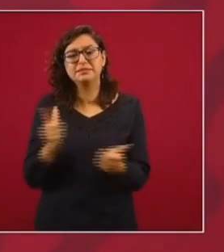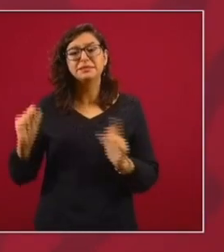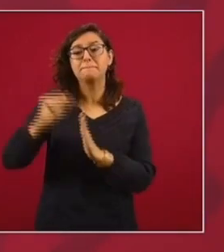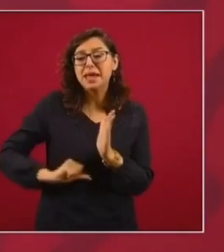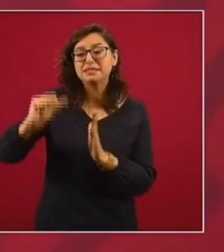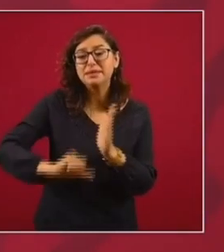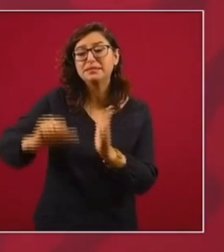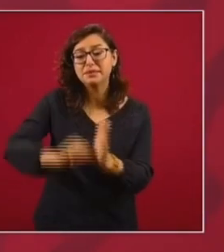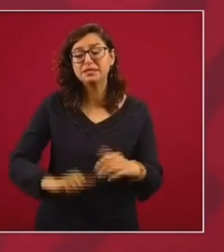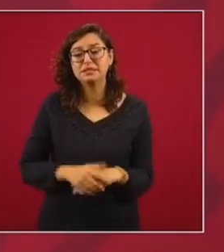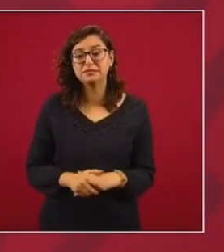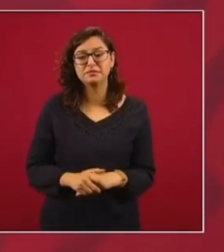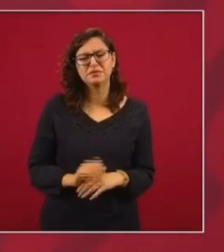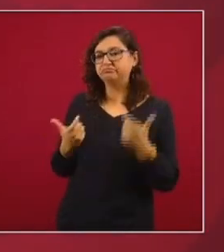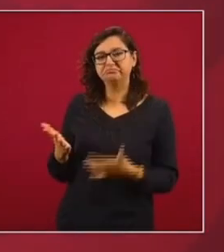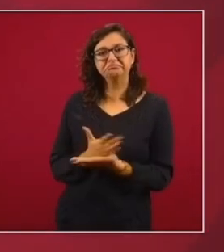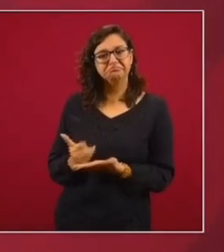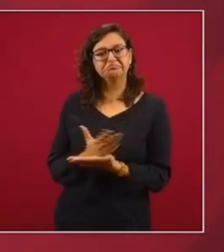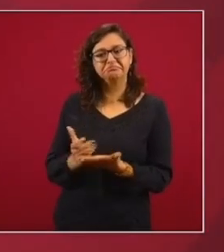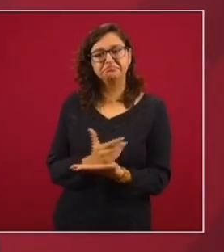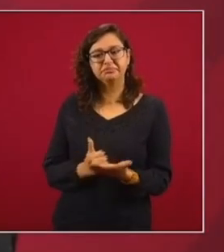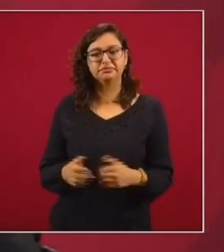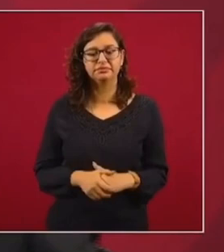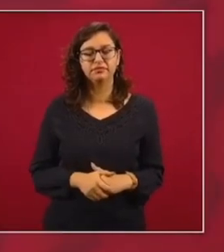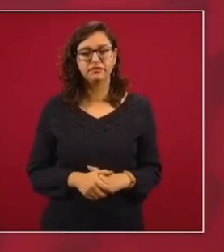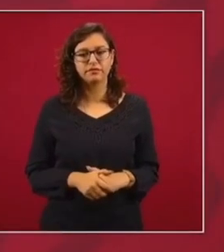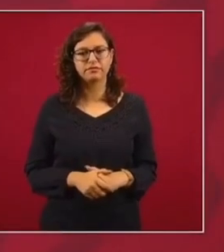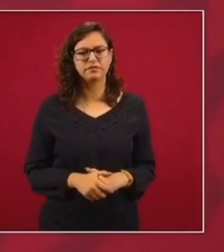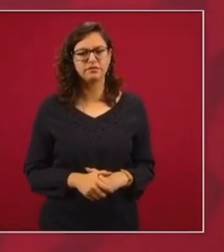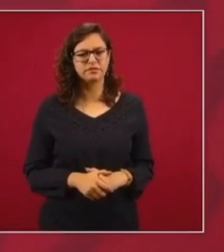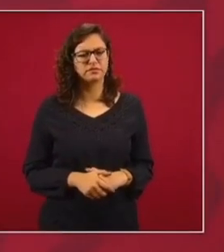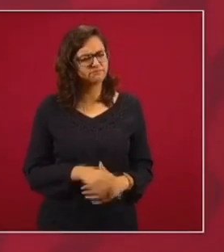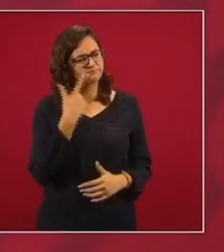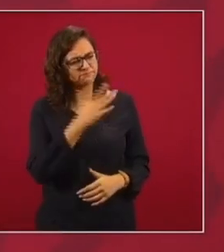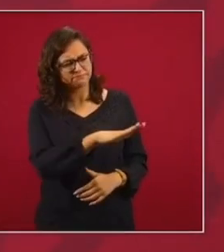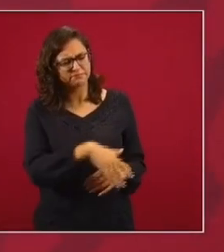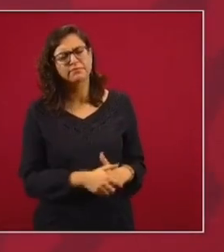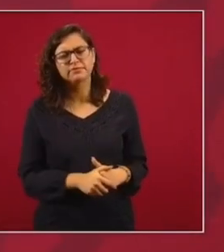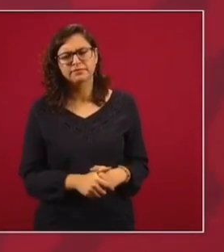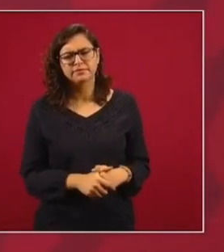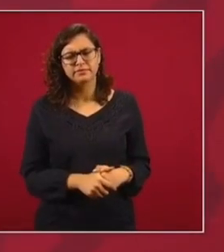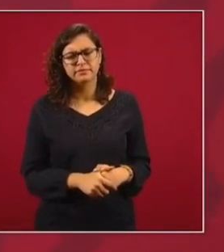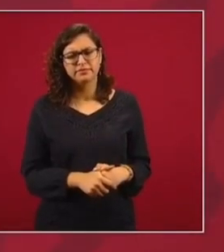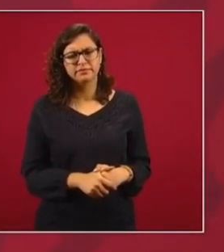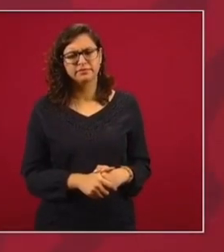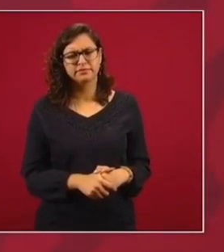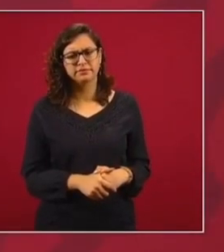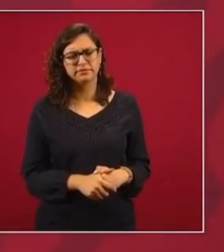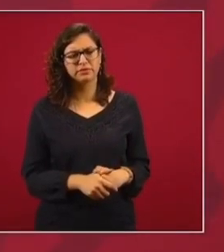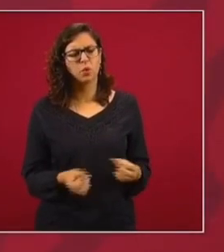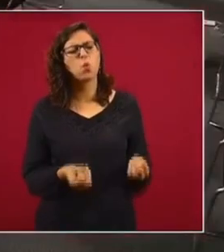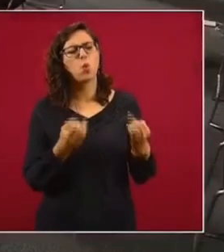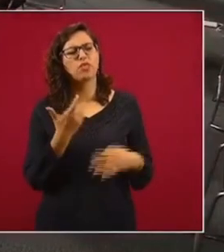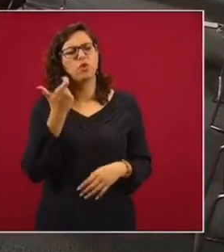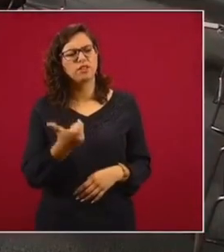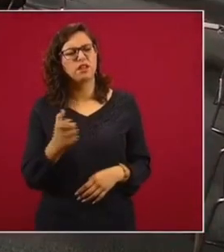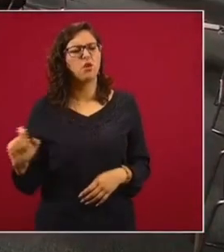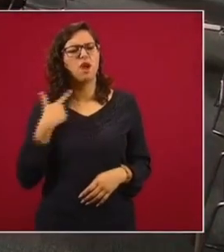mes. Más otras cosas. A ver, ¿no tendrán por ahí lo que se les entregaba?